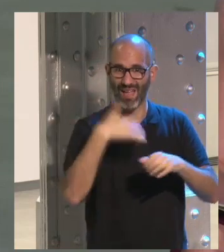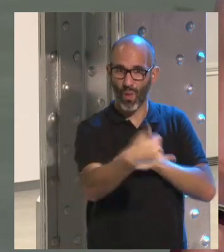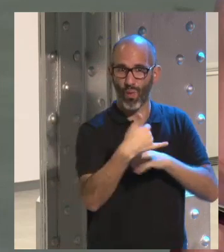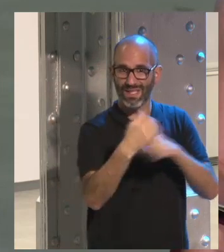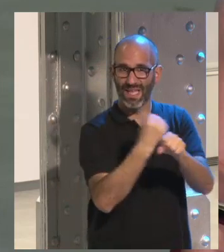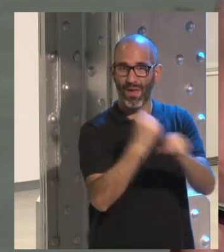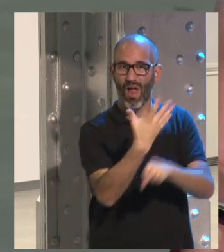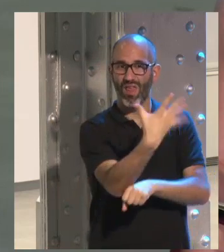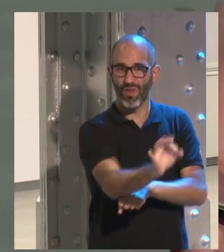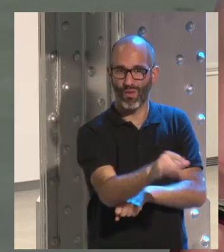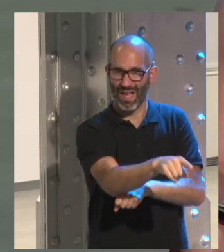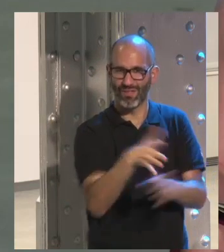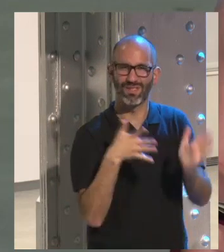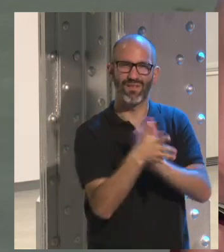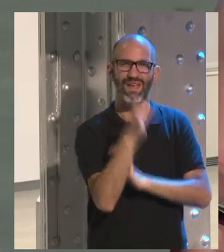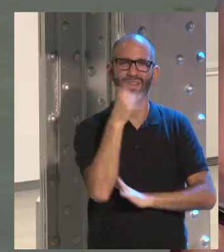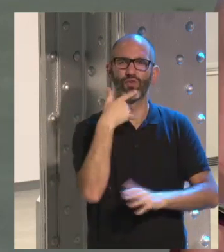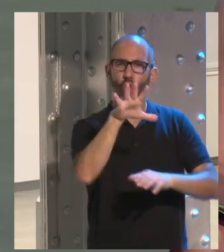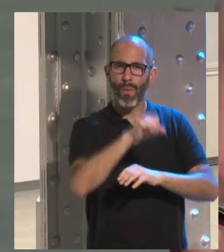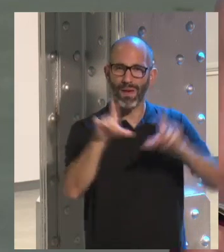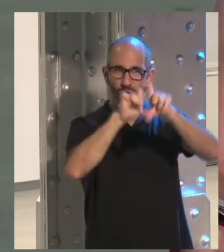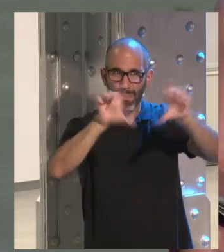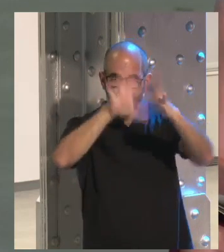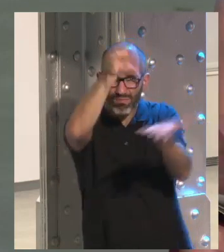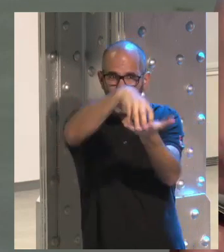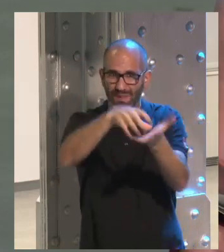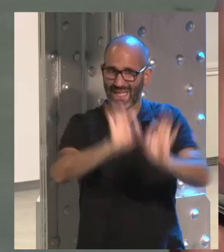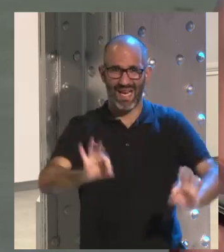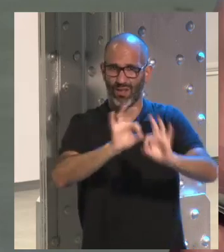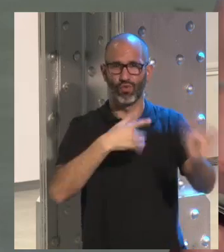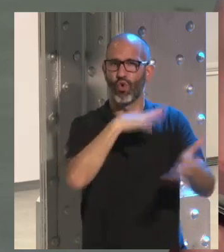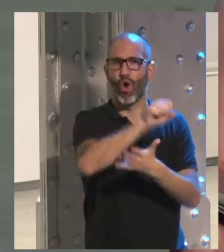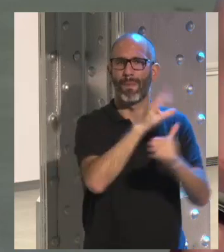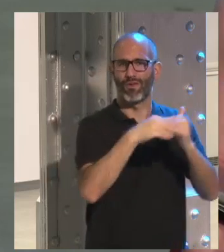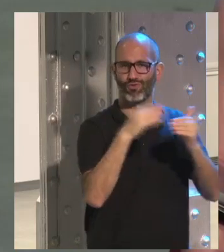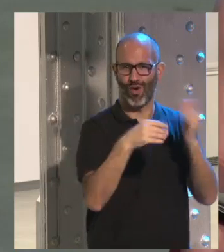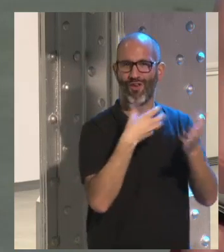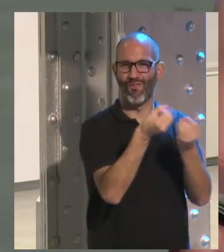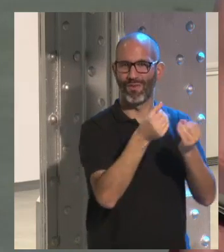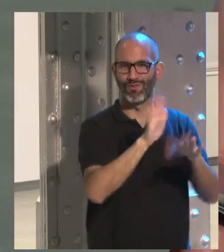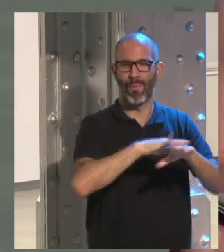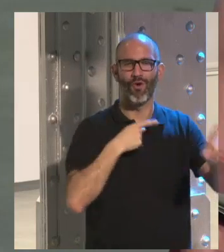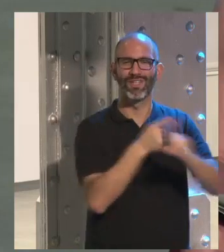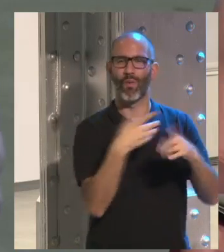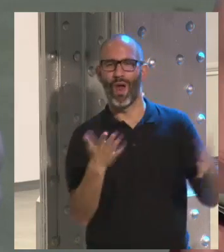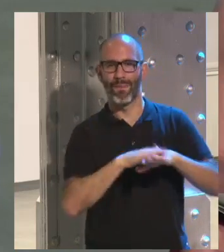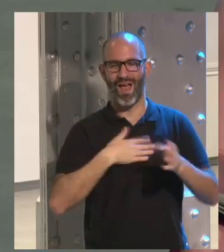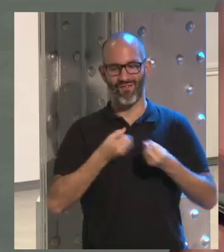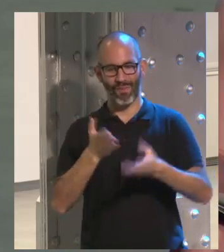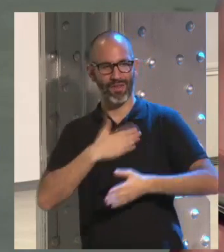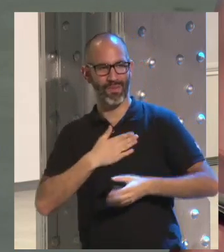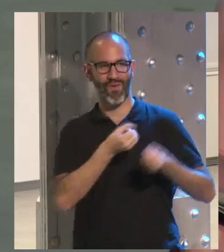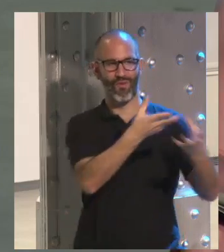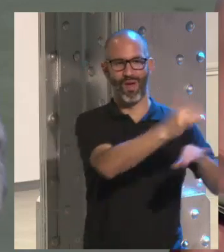Compraron usuarios. Cuando tú compras usuarios, estás comprando su información y no la compras por casualidad, la compras porque la quieres mezclar con la tuya. O sea, qué